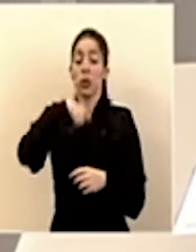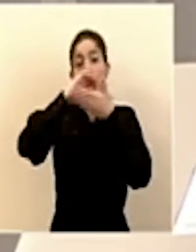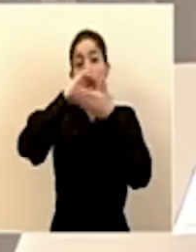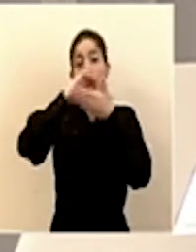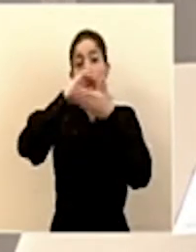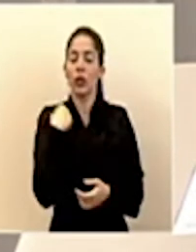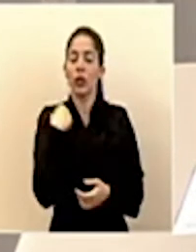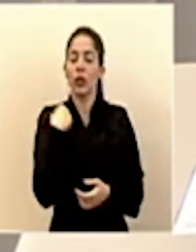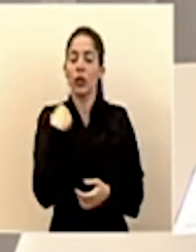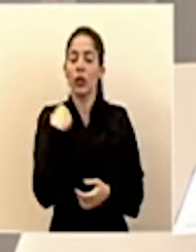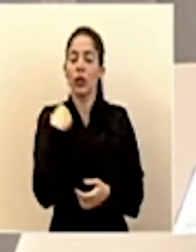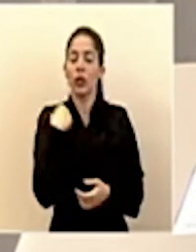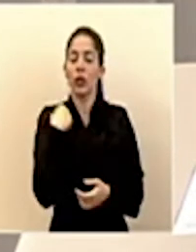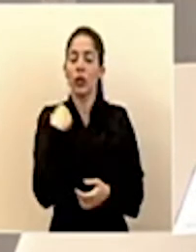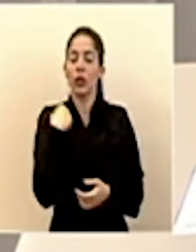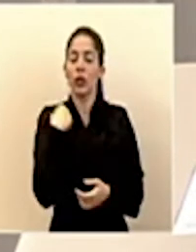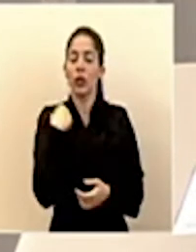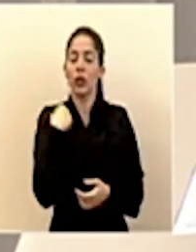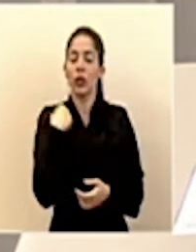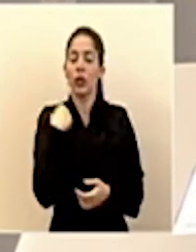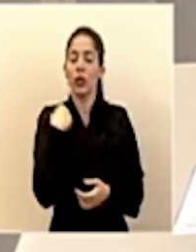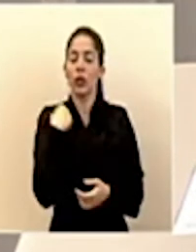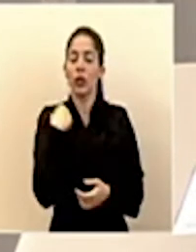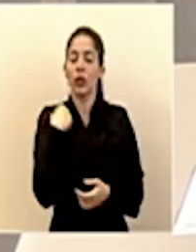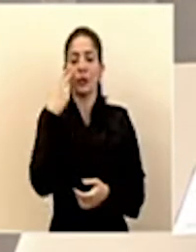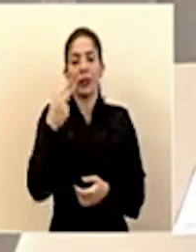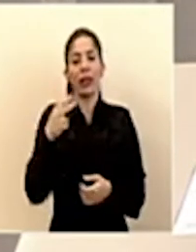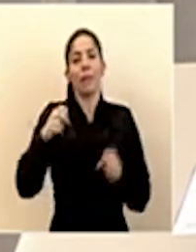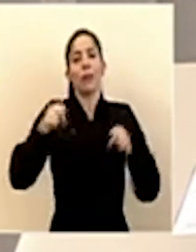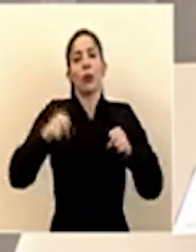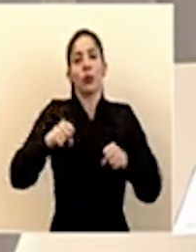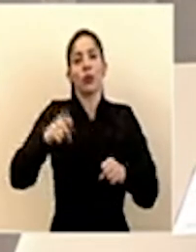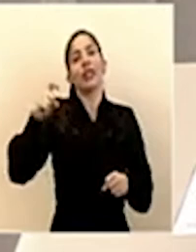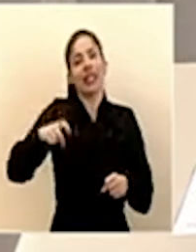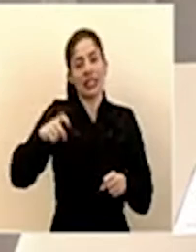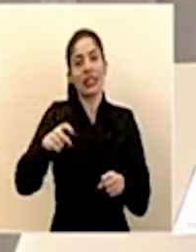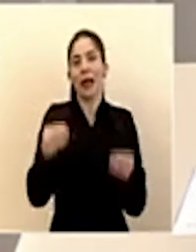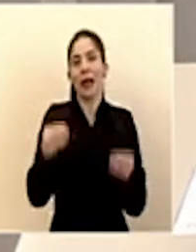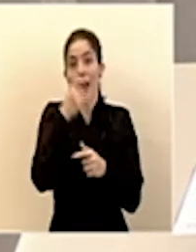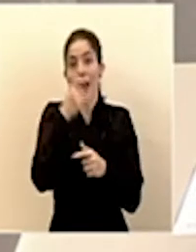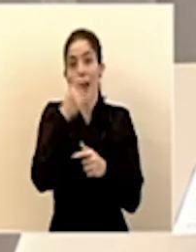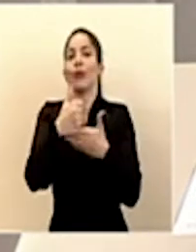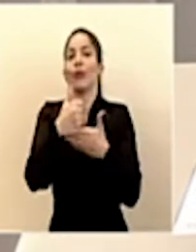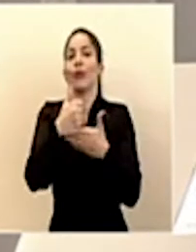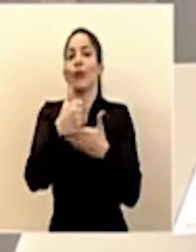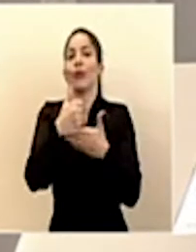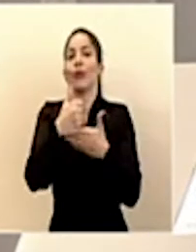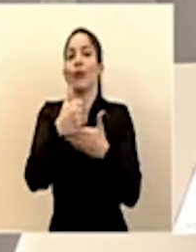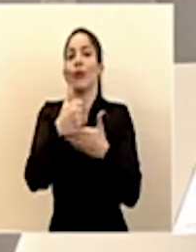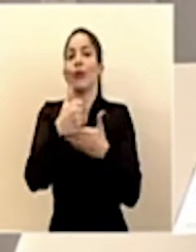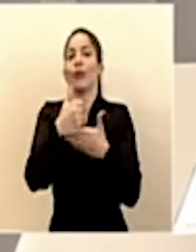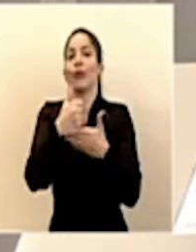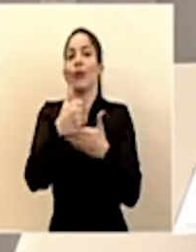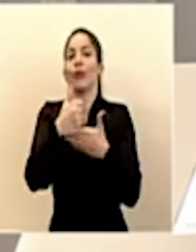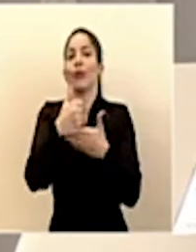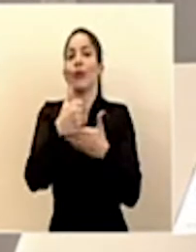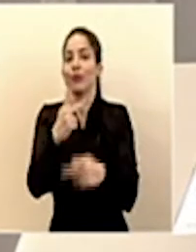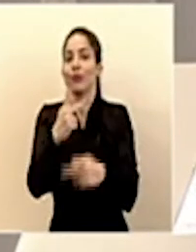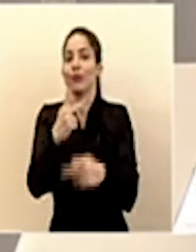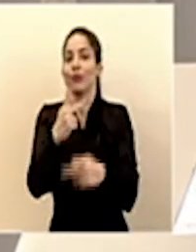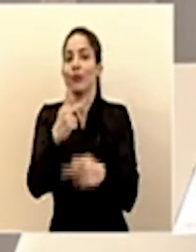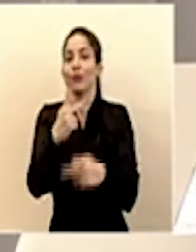porque prevemos la posible necesidad de que se requiera más apoyo para proteger a más personas.